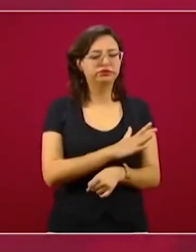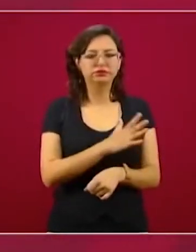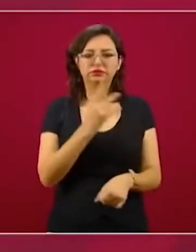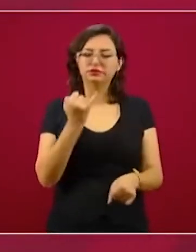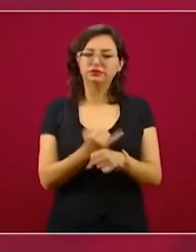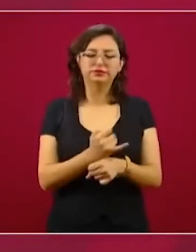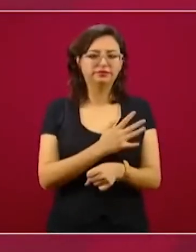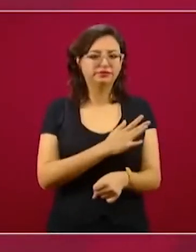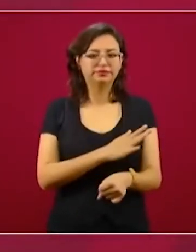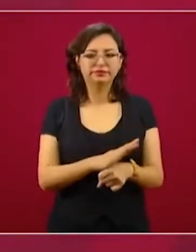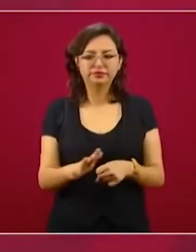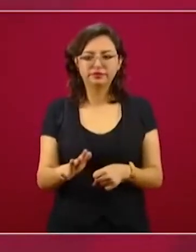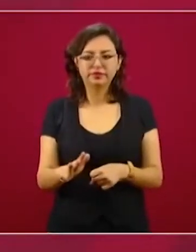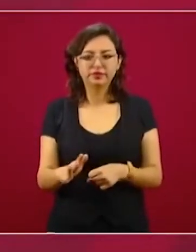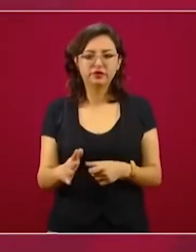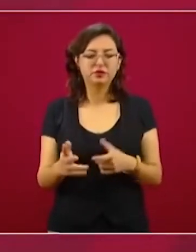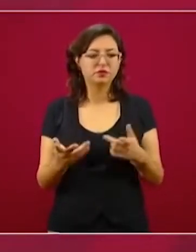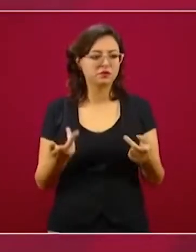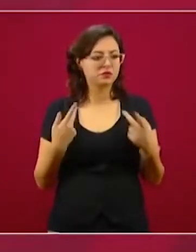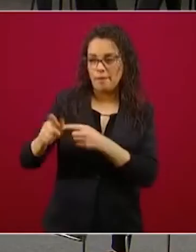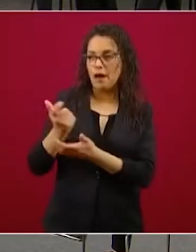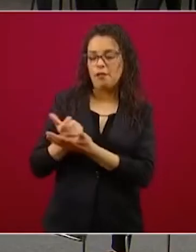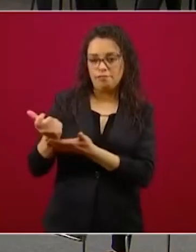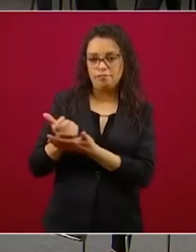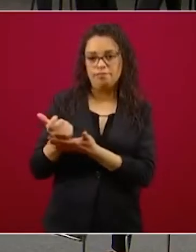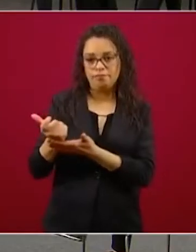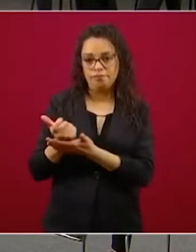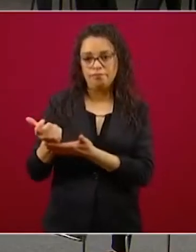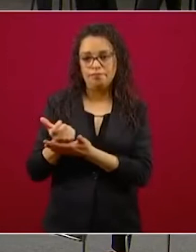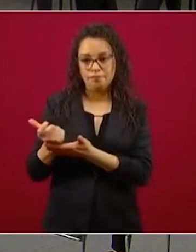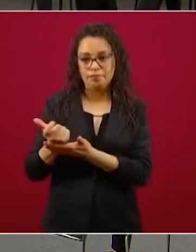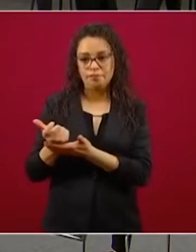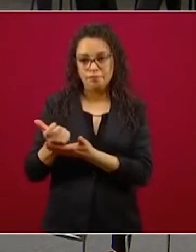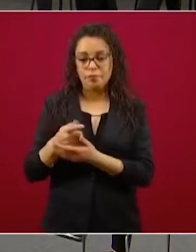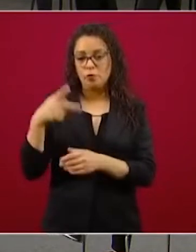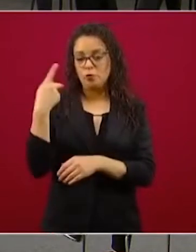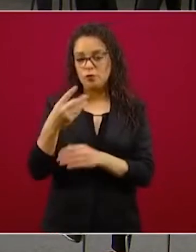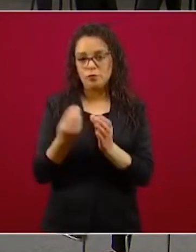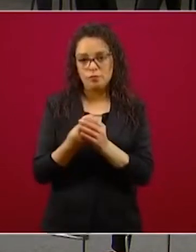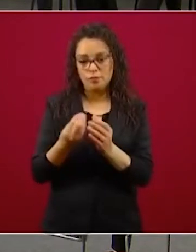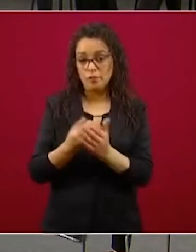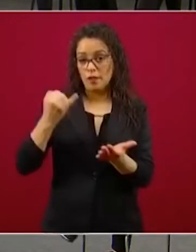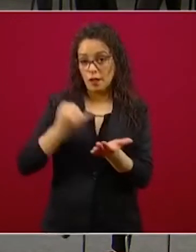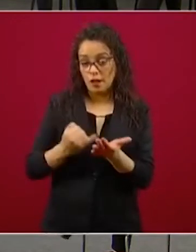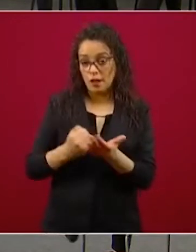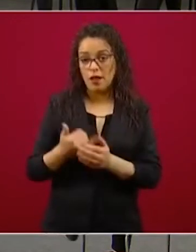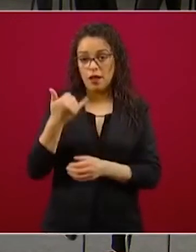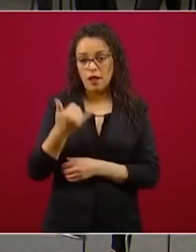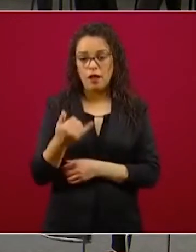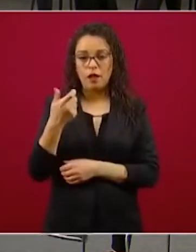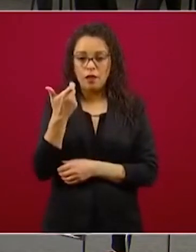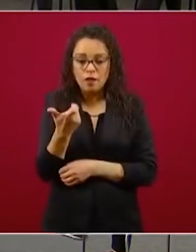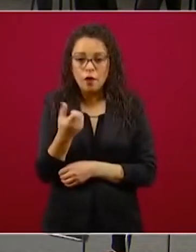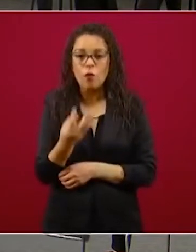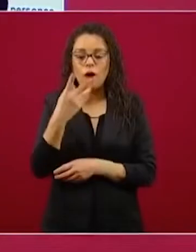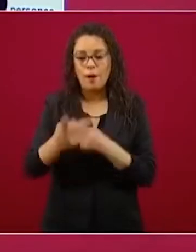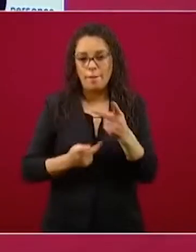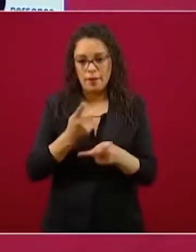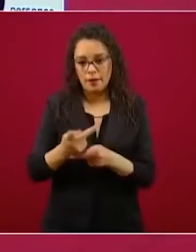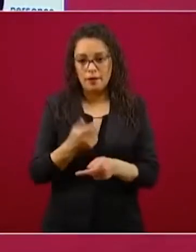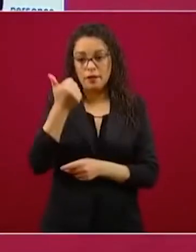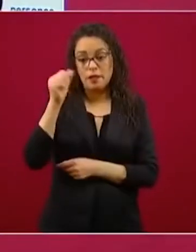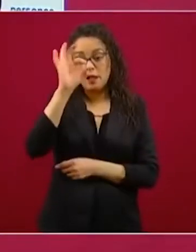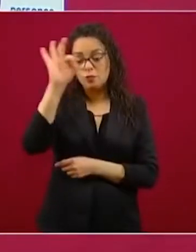y salvar vidas. Entre los apoyos destinados para reducir el impacto económico por el coronavirus,